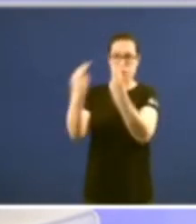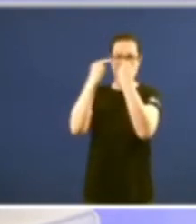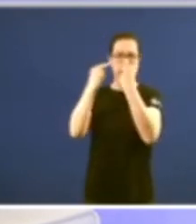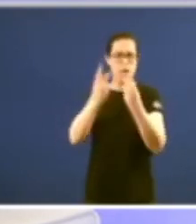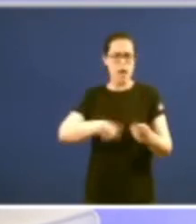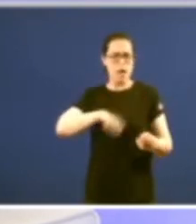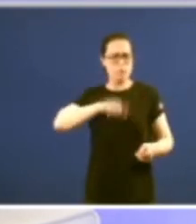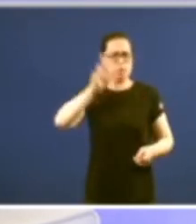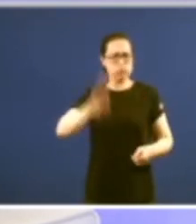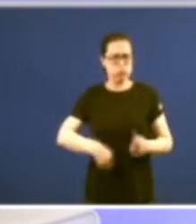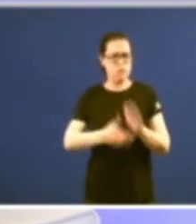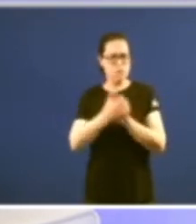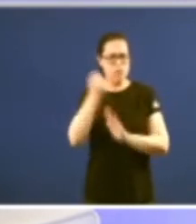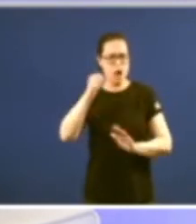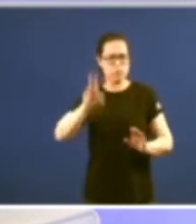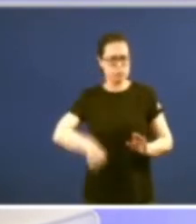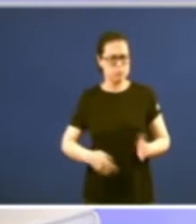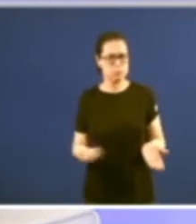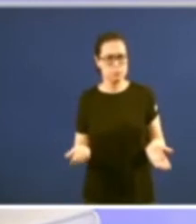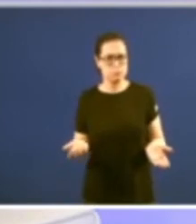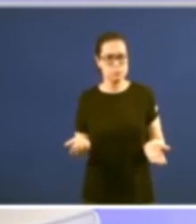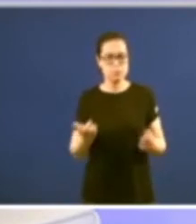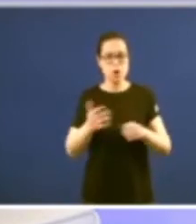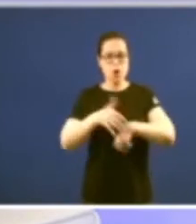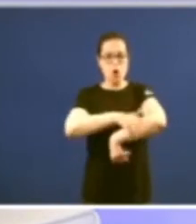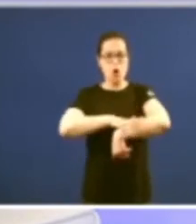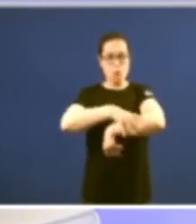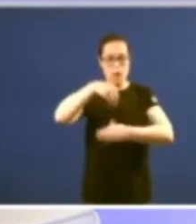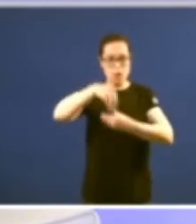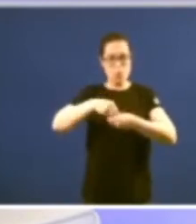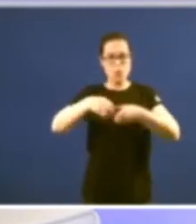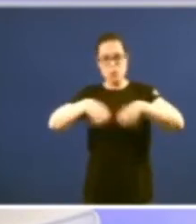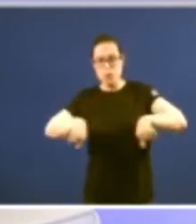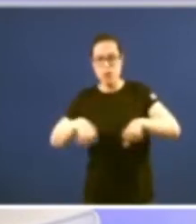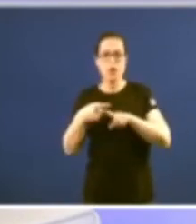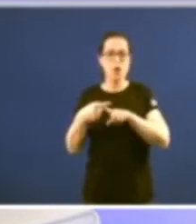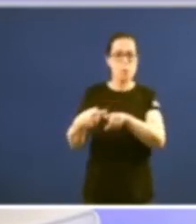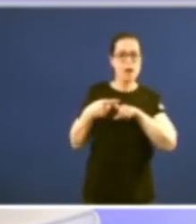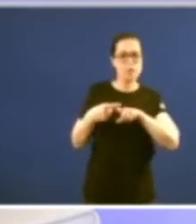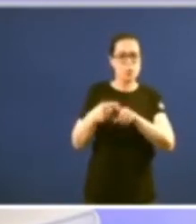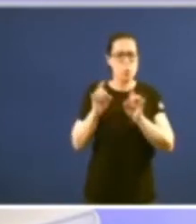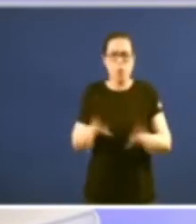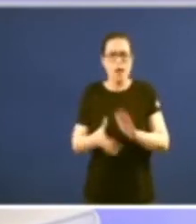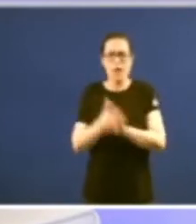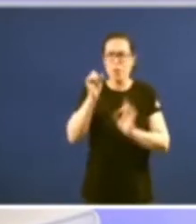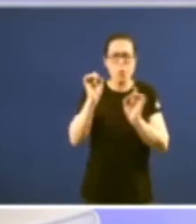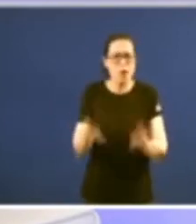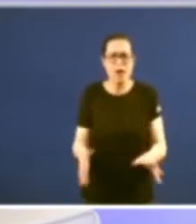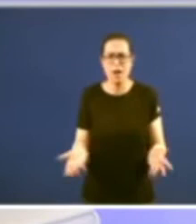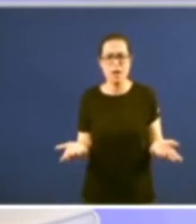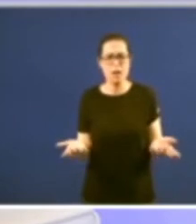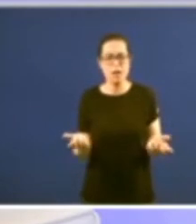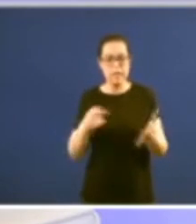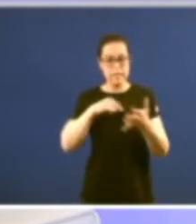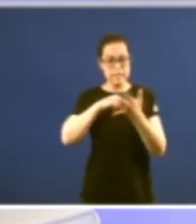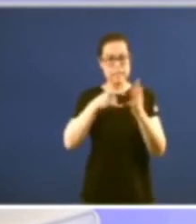España é un Estado federal hai goberno dividido e goberno compartido como nos Estados federais temos un sistema